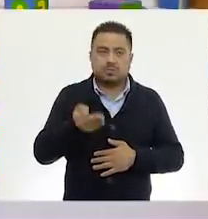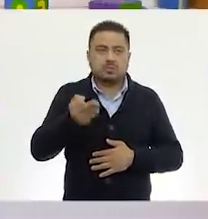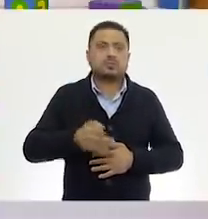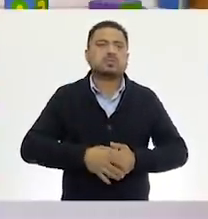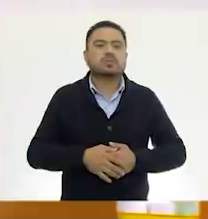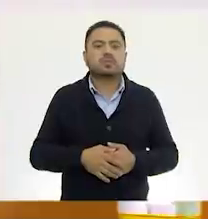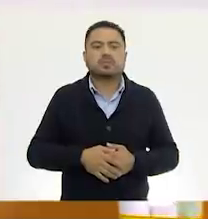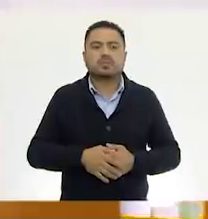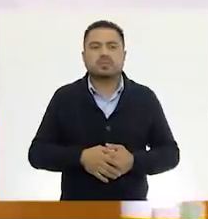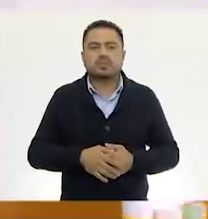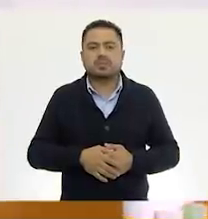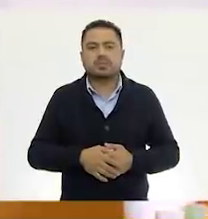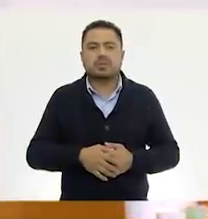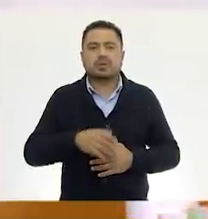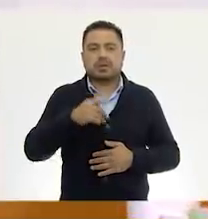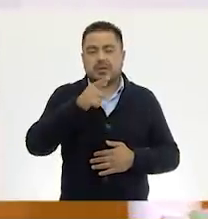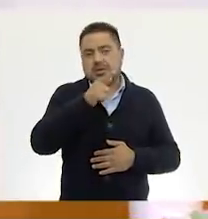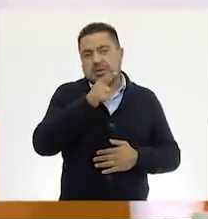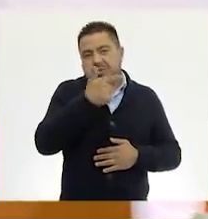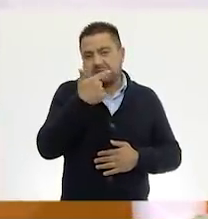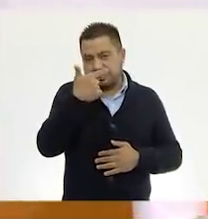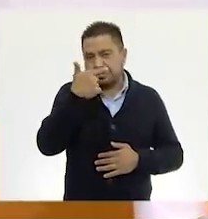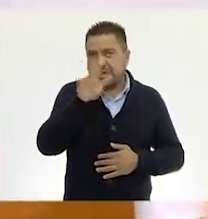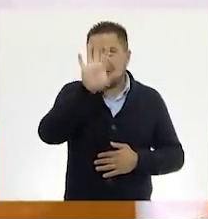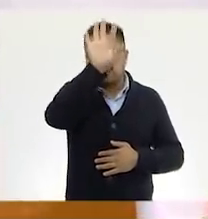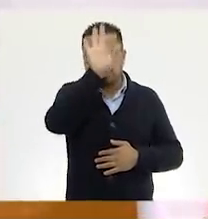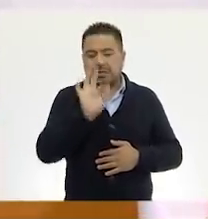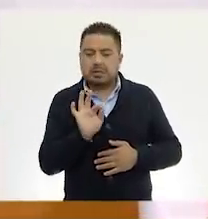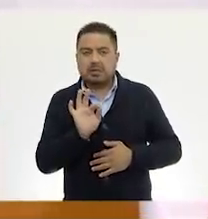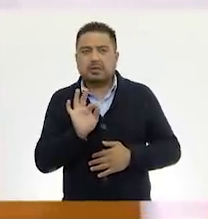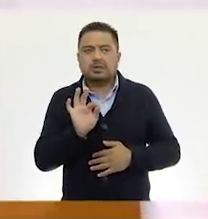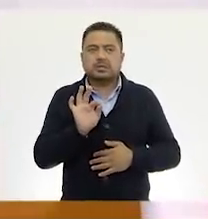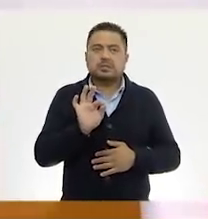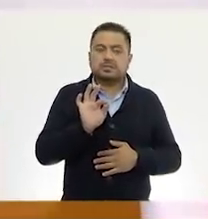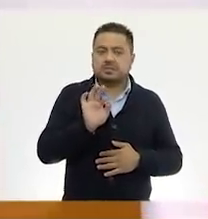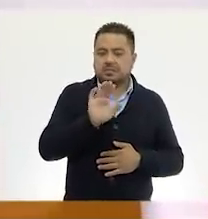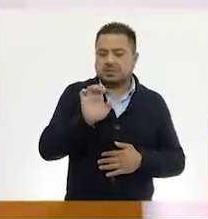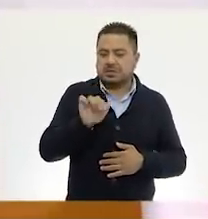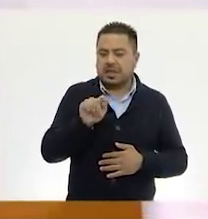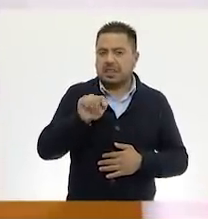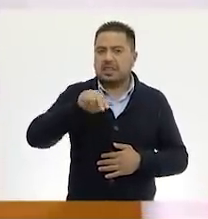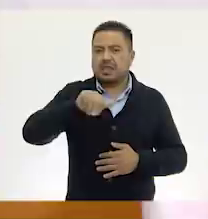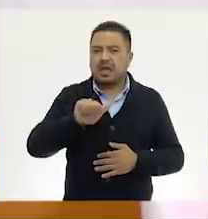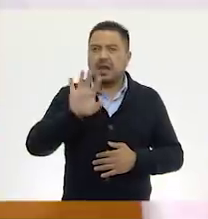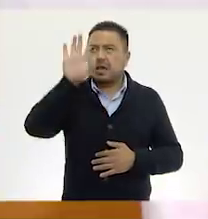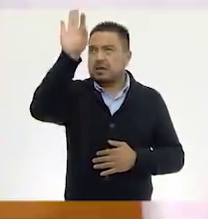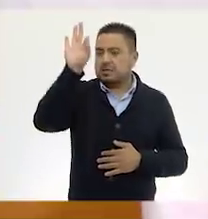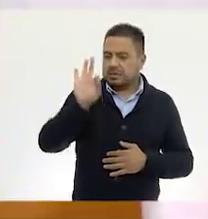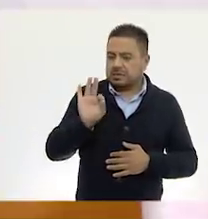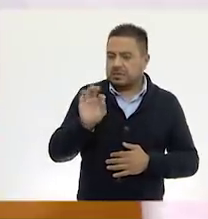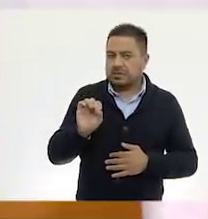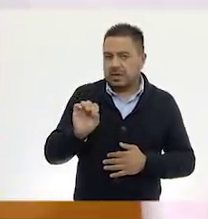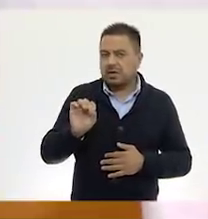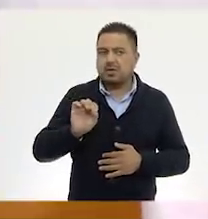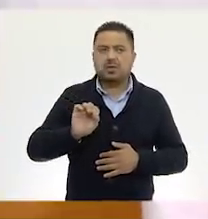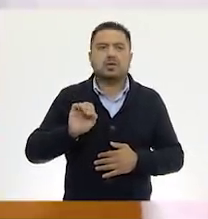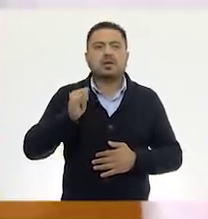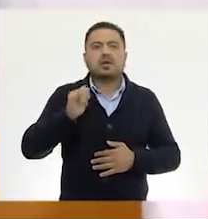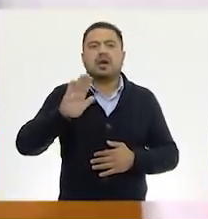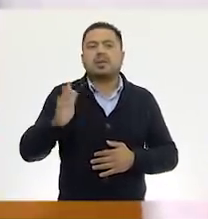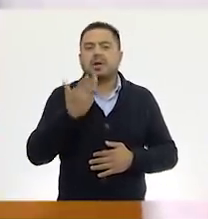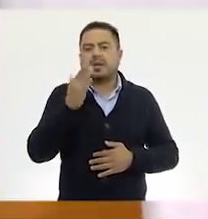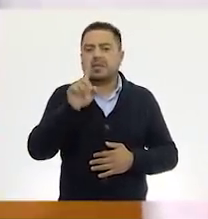Las unidades de millar, las centenas y